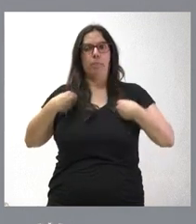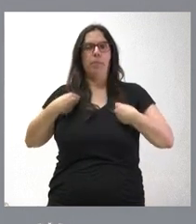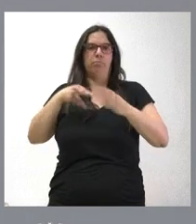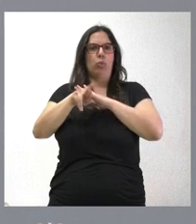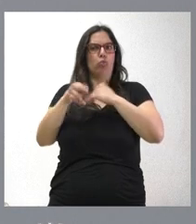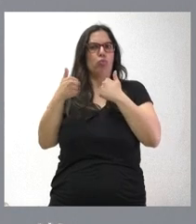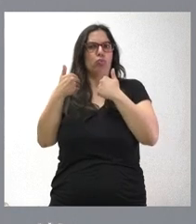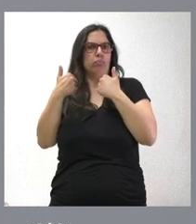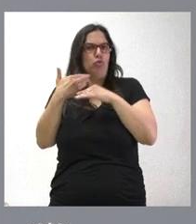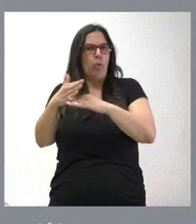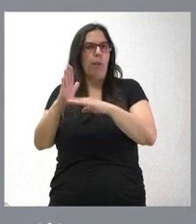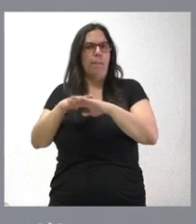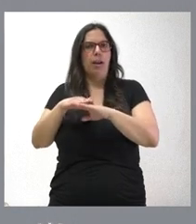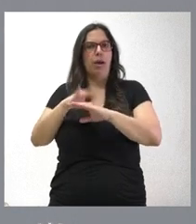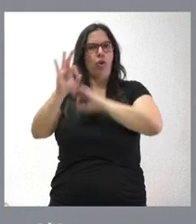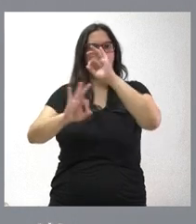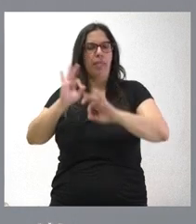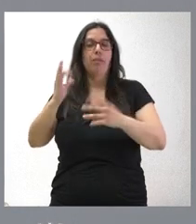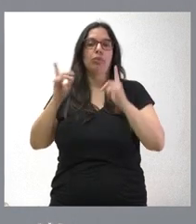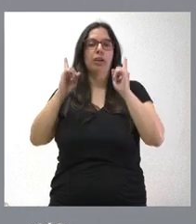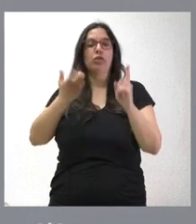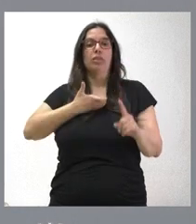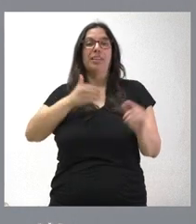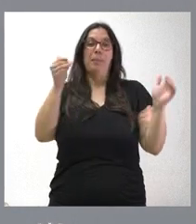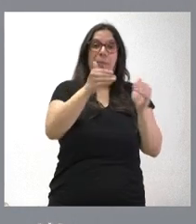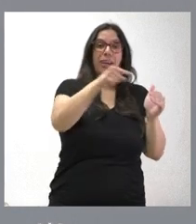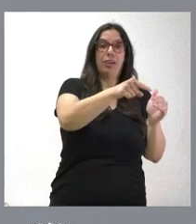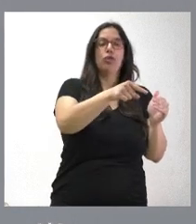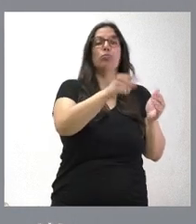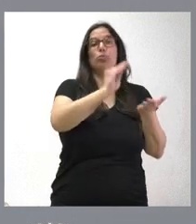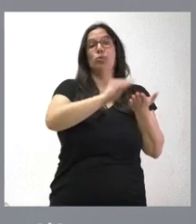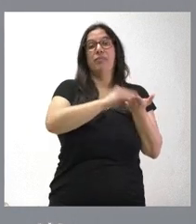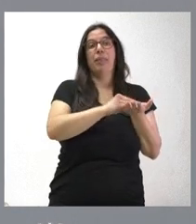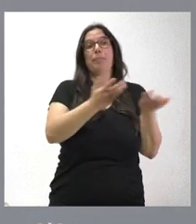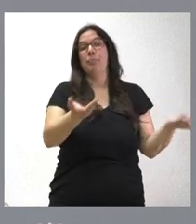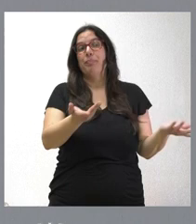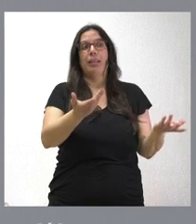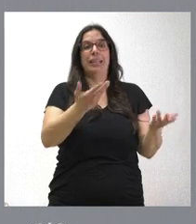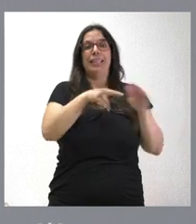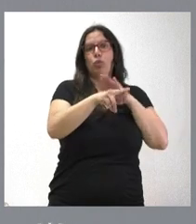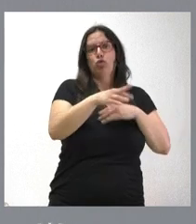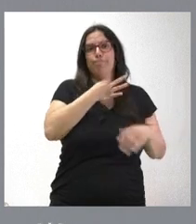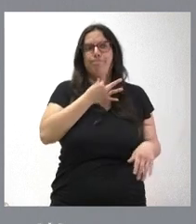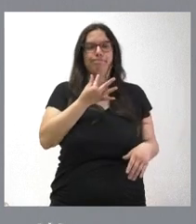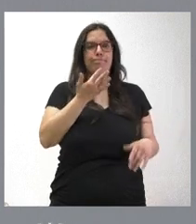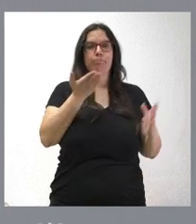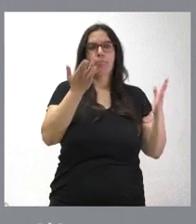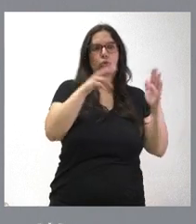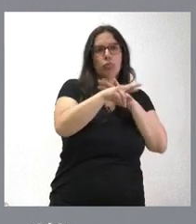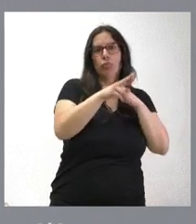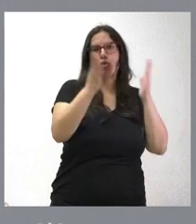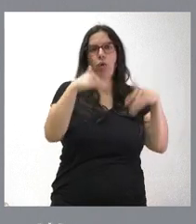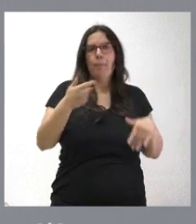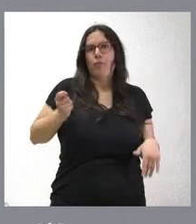desarrollar actividades y servicios sociales, en el caso de los ayuntamientos de menos dimensión, donde muchas veces no se tienen de los medios humanos